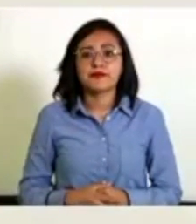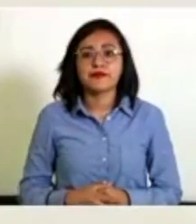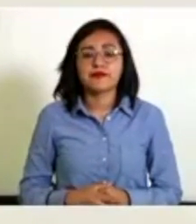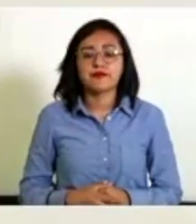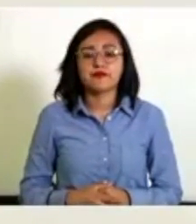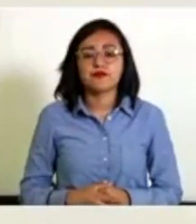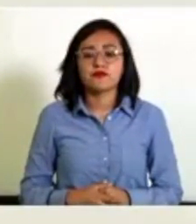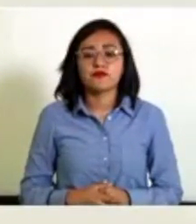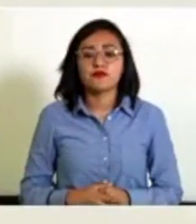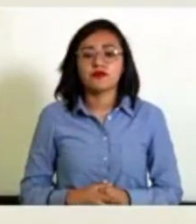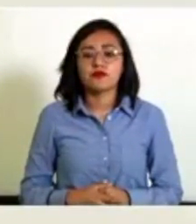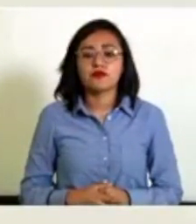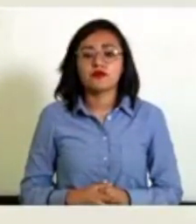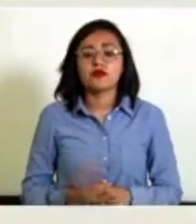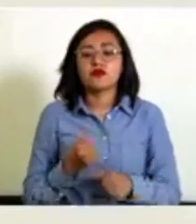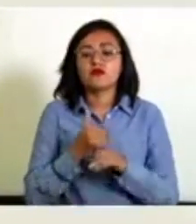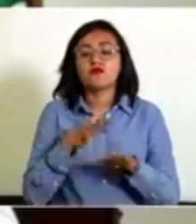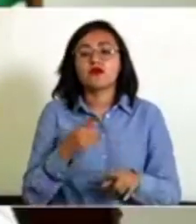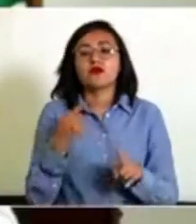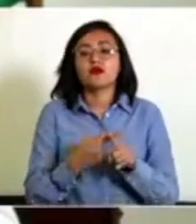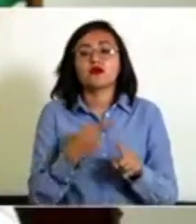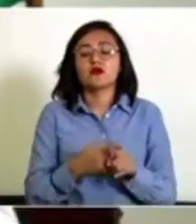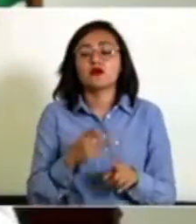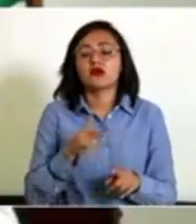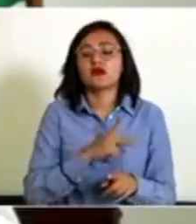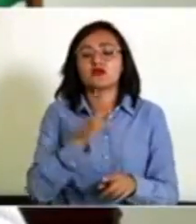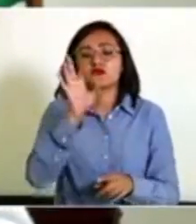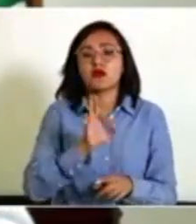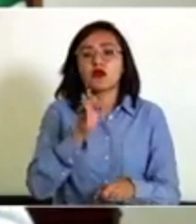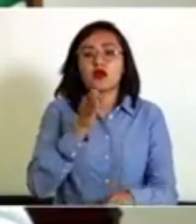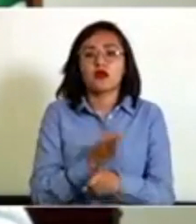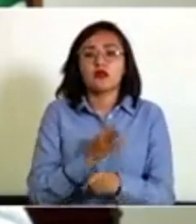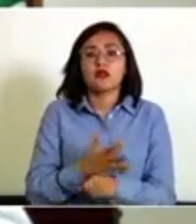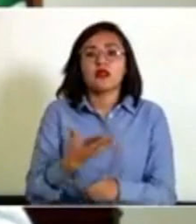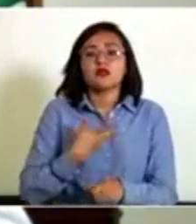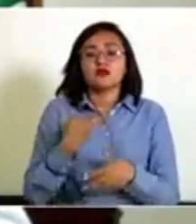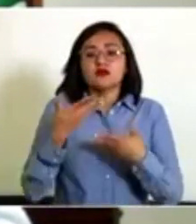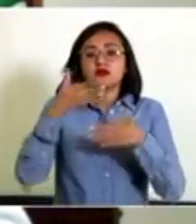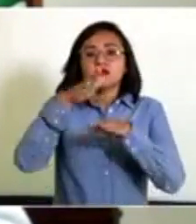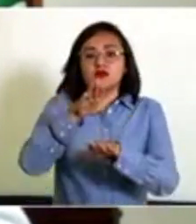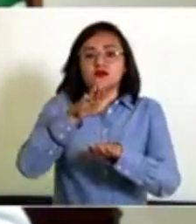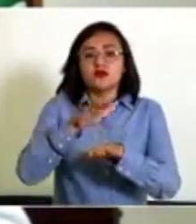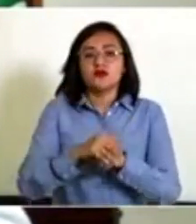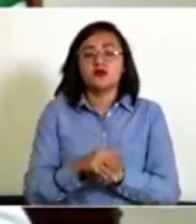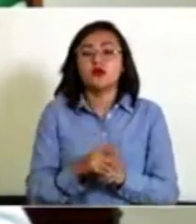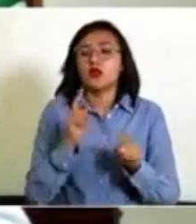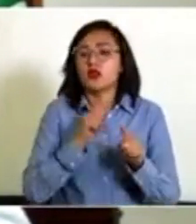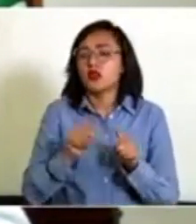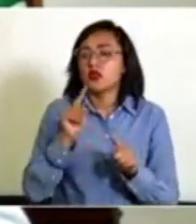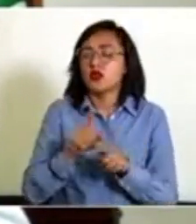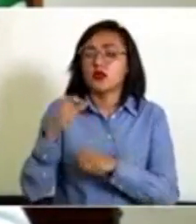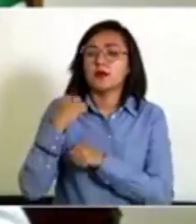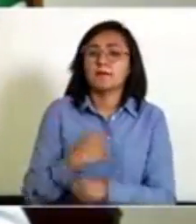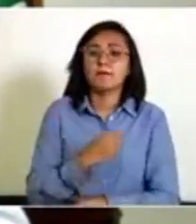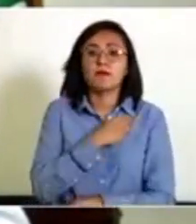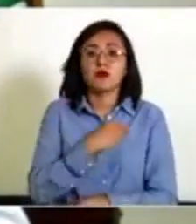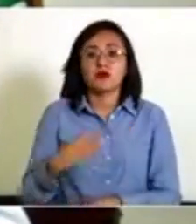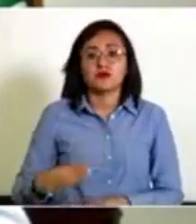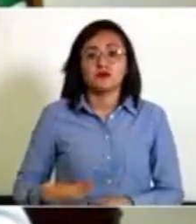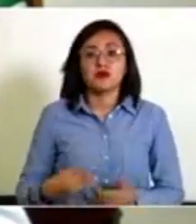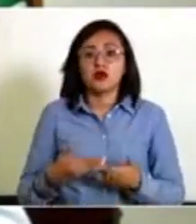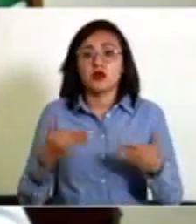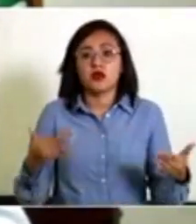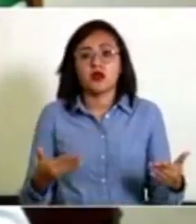Te informo, Víctor, que los datos actualizados que tenemos respecto a las distintas autoridades municipales